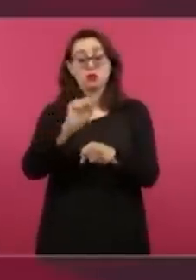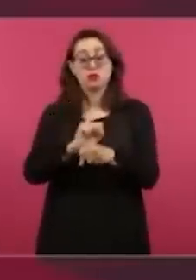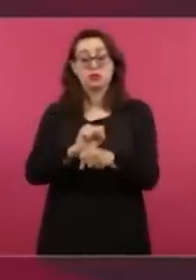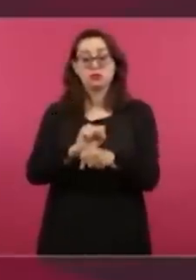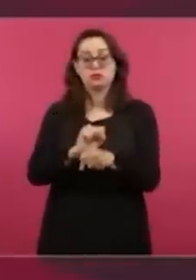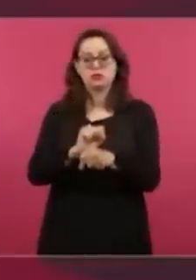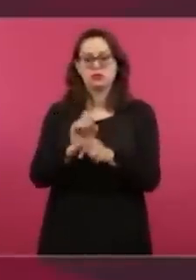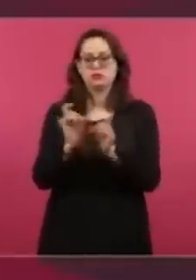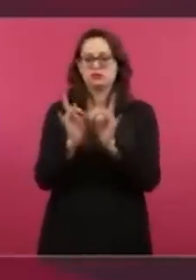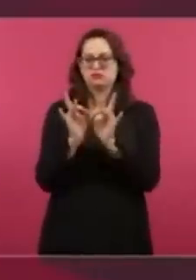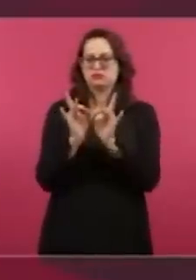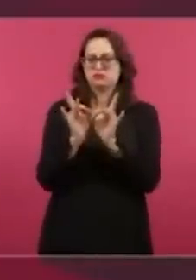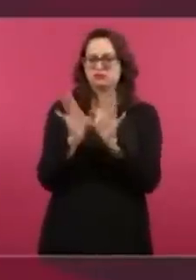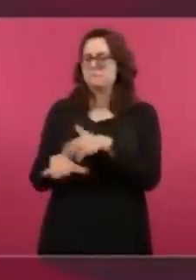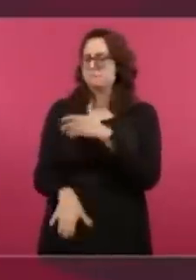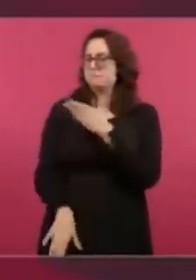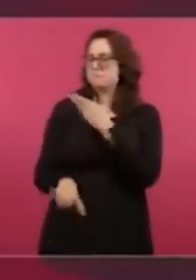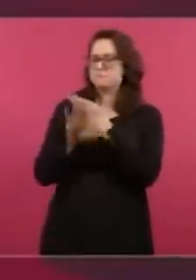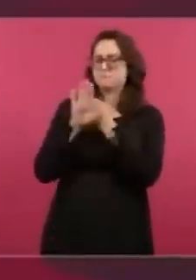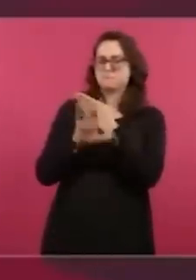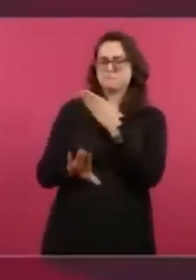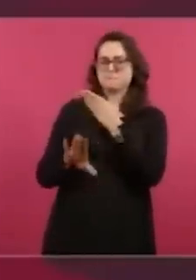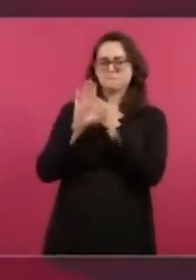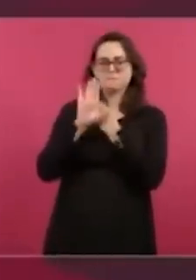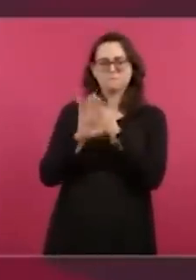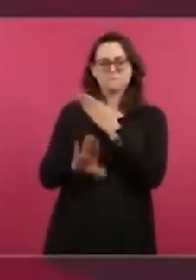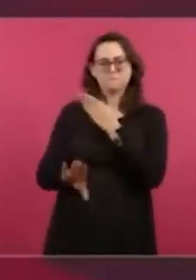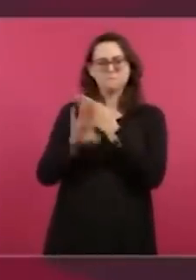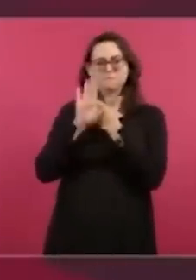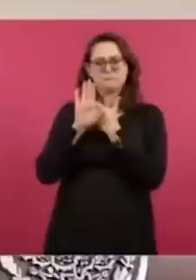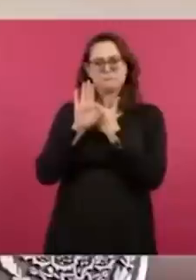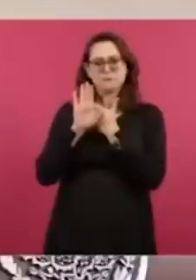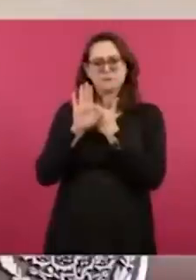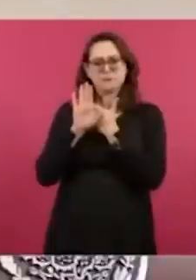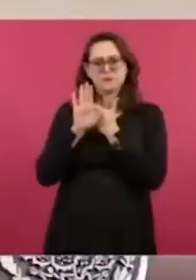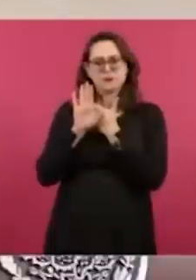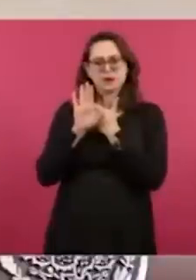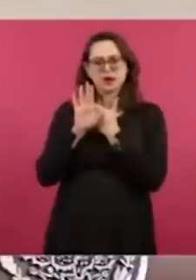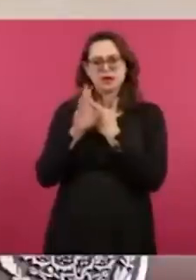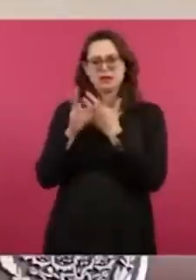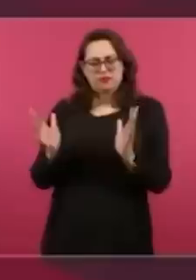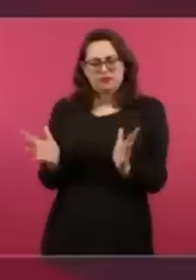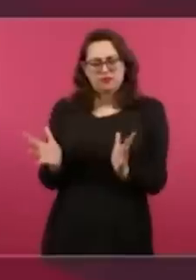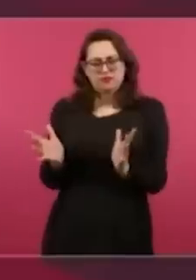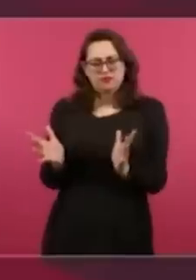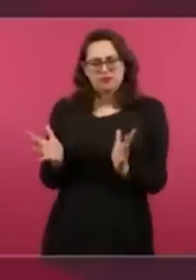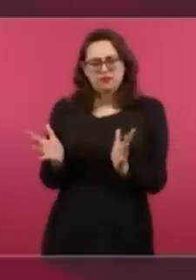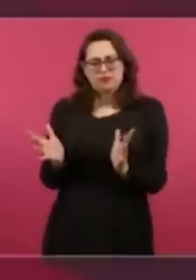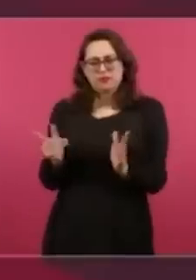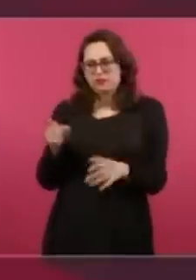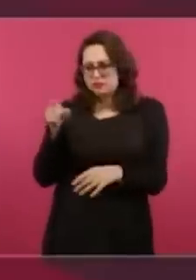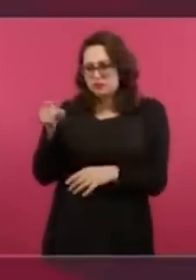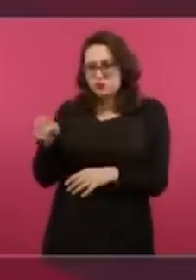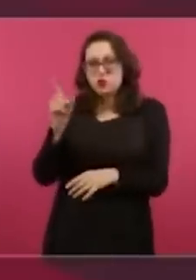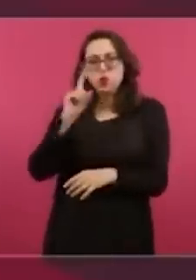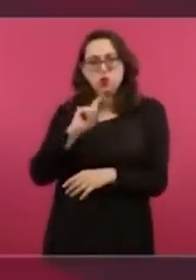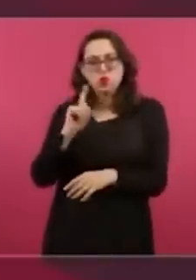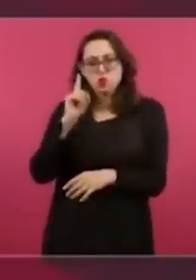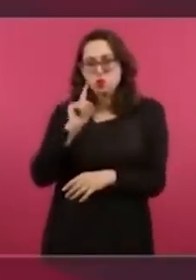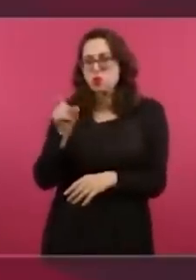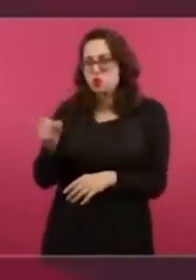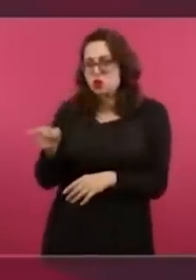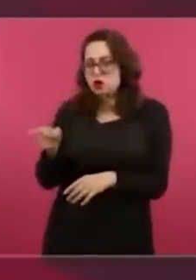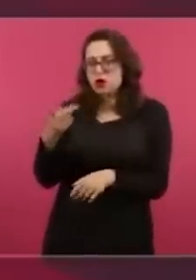marcha en contra de nosotros, de los conservadores y fifís, y ahí viene ya la señora.